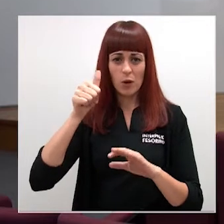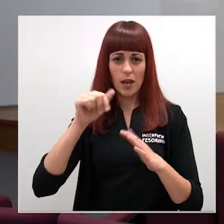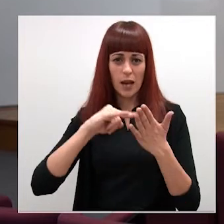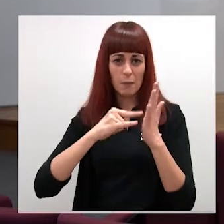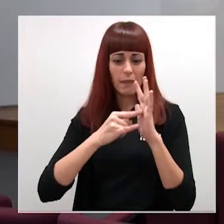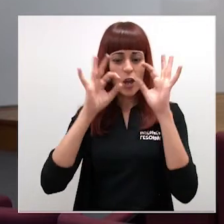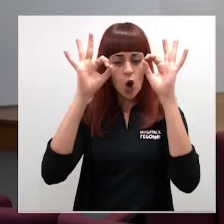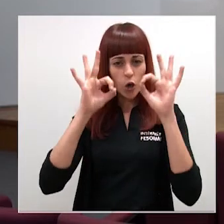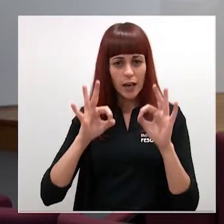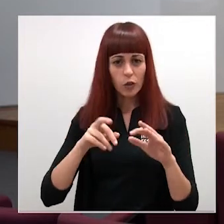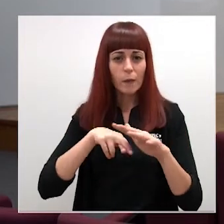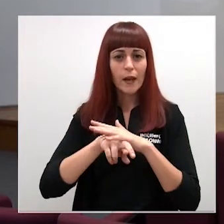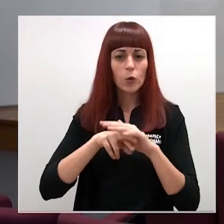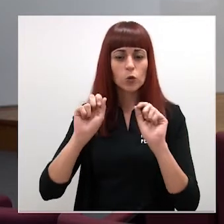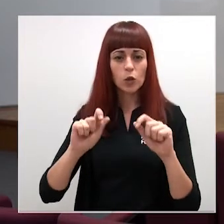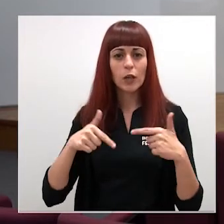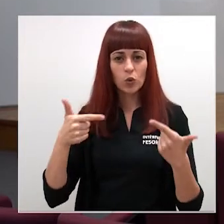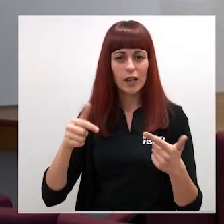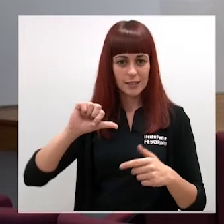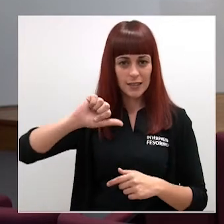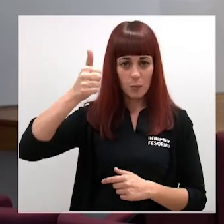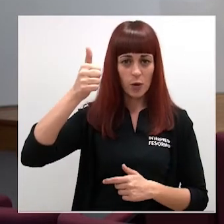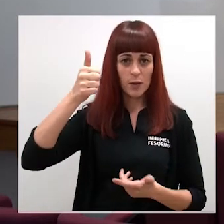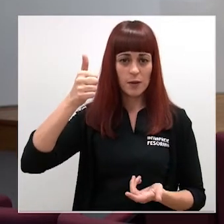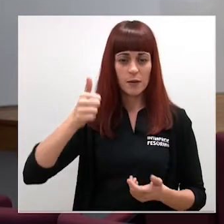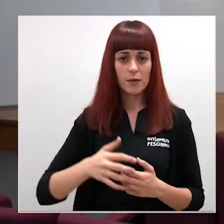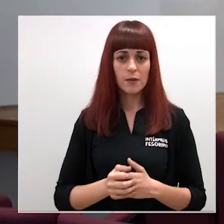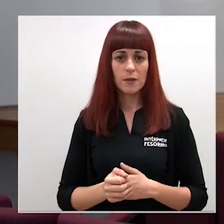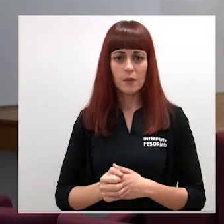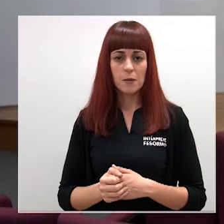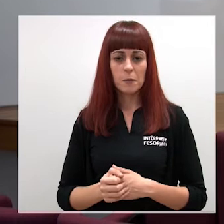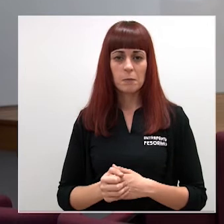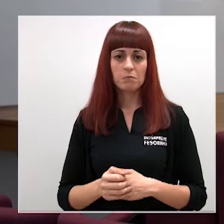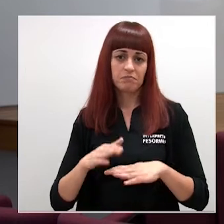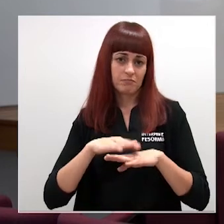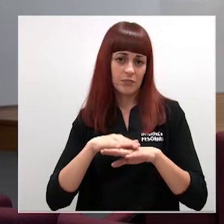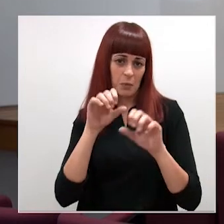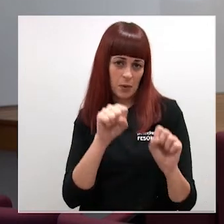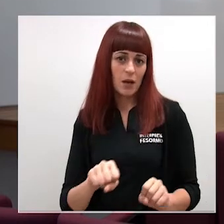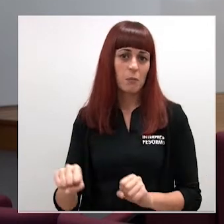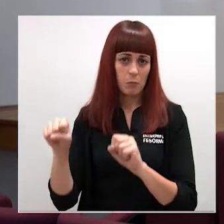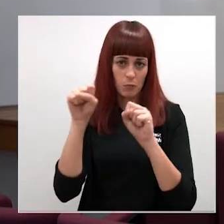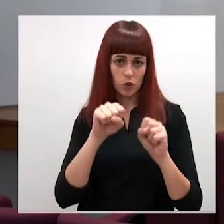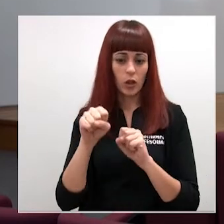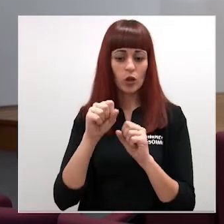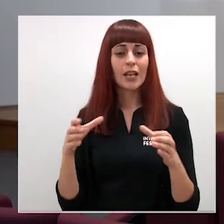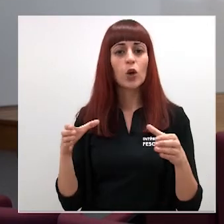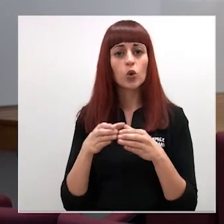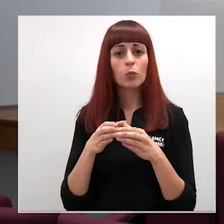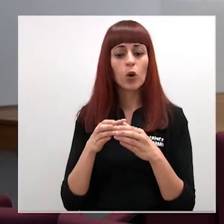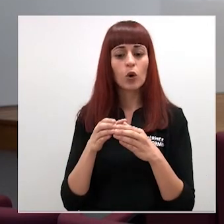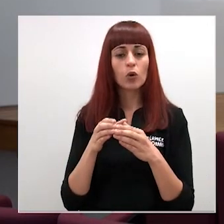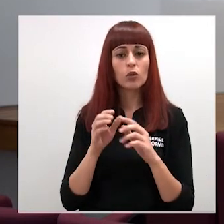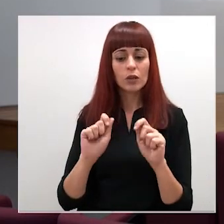naturales que es el que da un poco cabida legal a esa protección y que el grupo ecologista pues